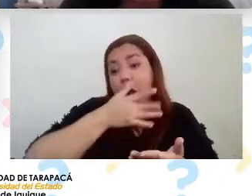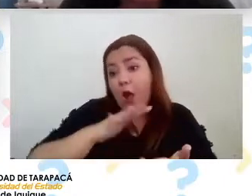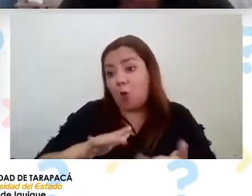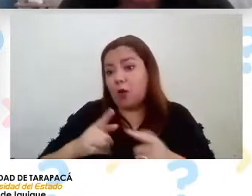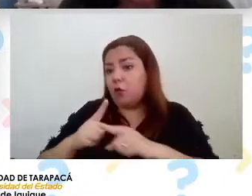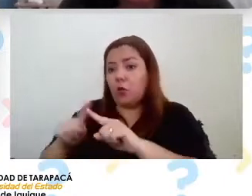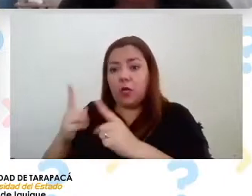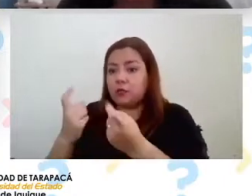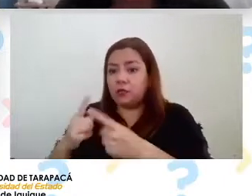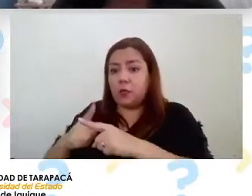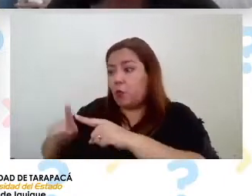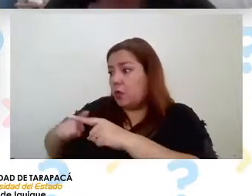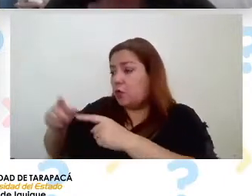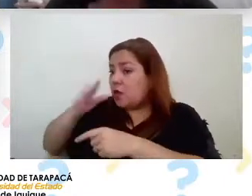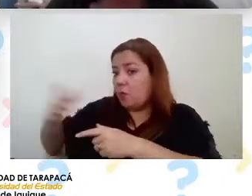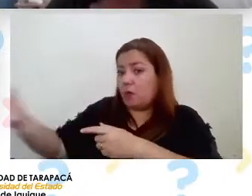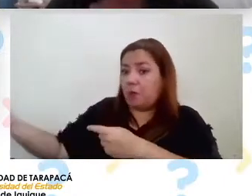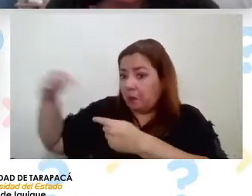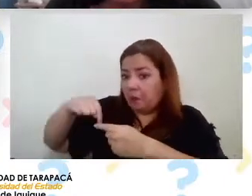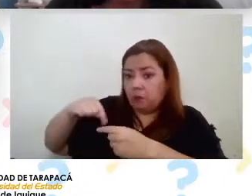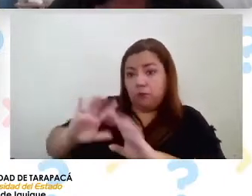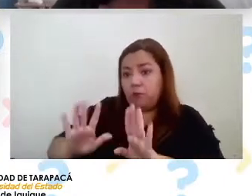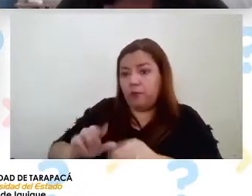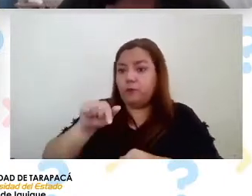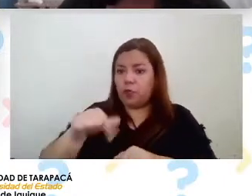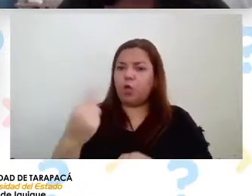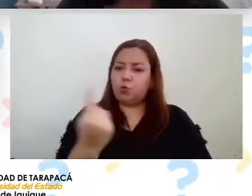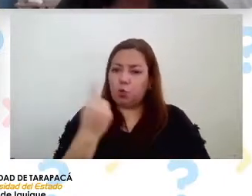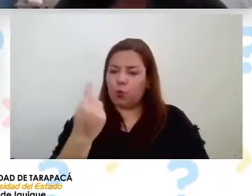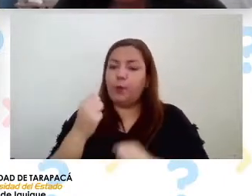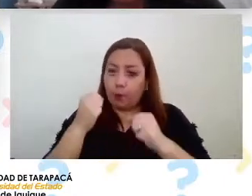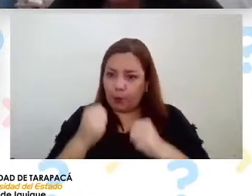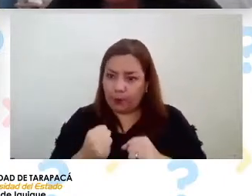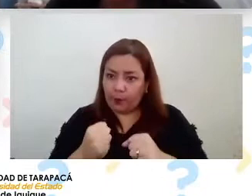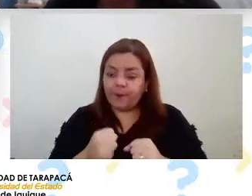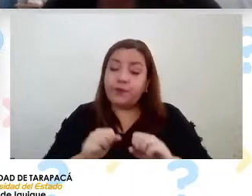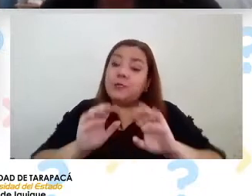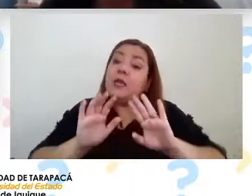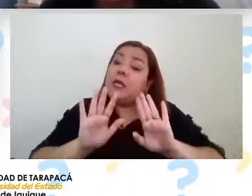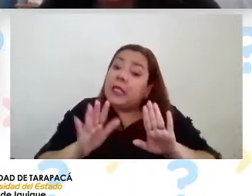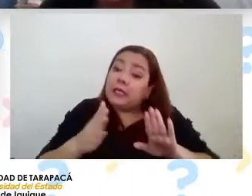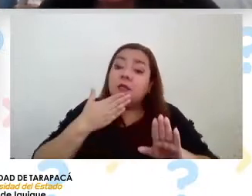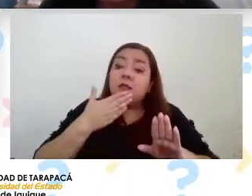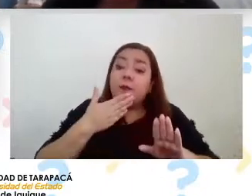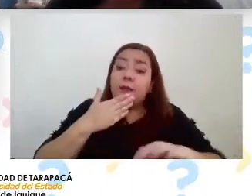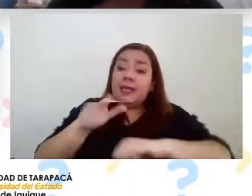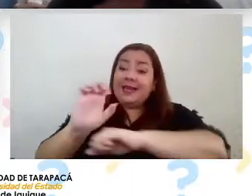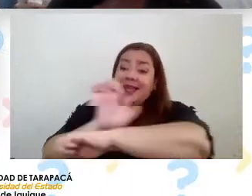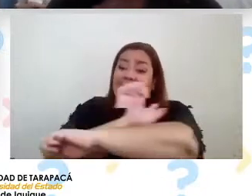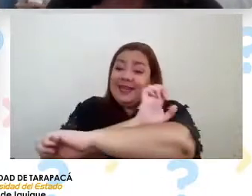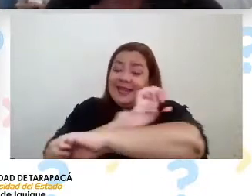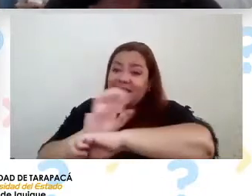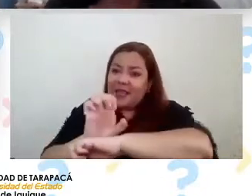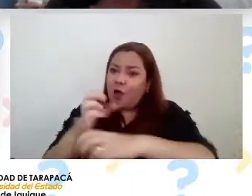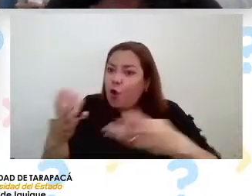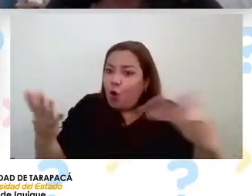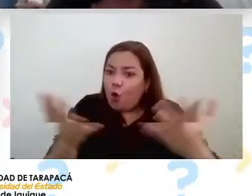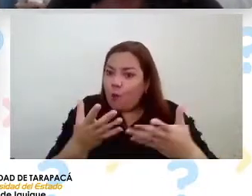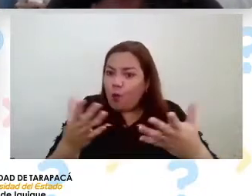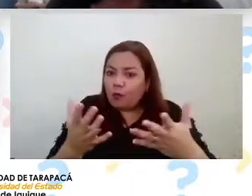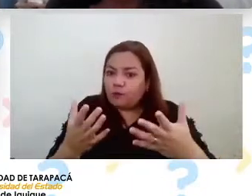atrapanieblas como les mostraba recién y además nosotros nos abastecemos de energía eléctrica mediante un sistema